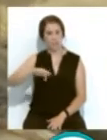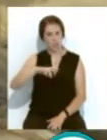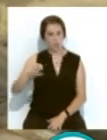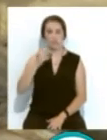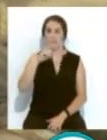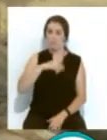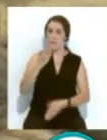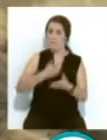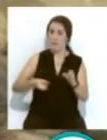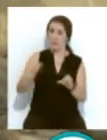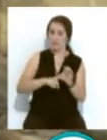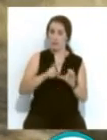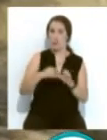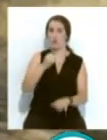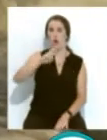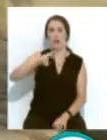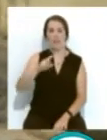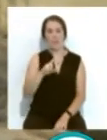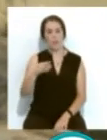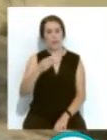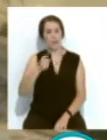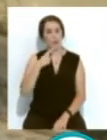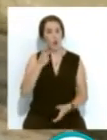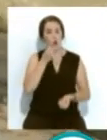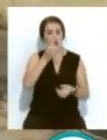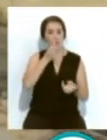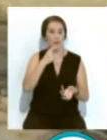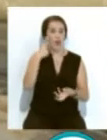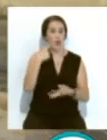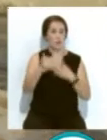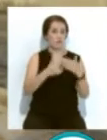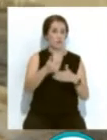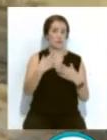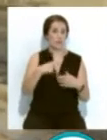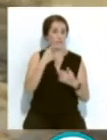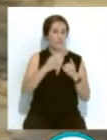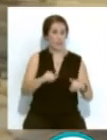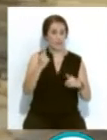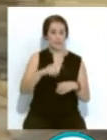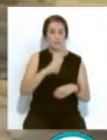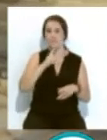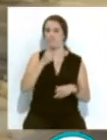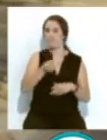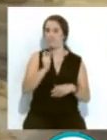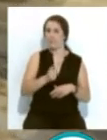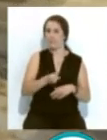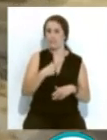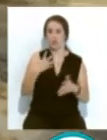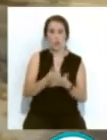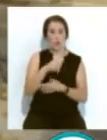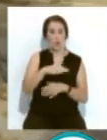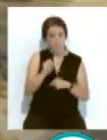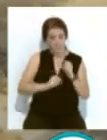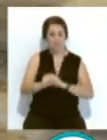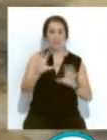contará también con la participación de Yolanda Vallejo... ...para contarles las costumbres, tradiciones de esta fiesta, rituales... ...todo ello